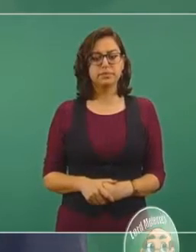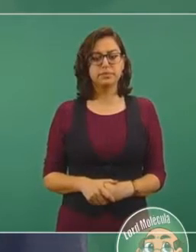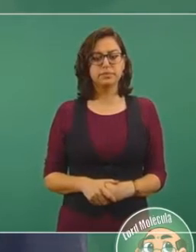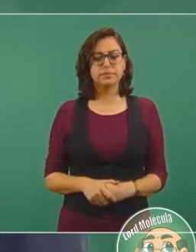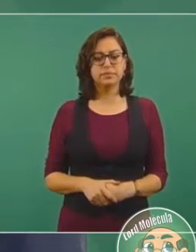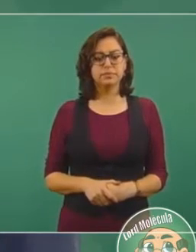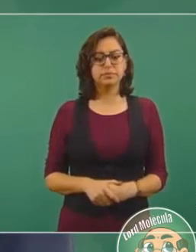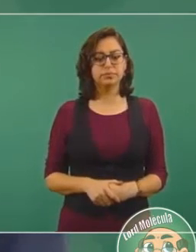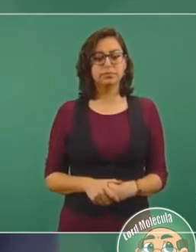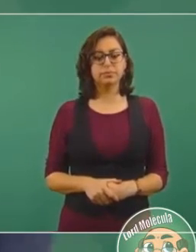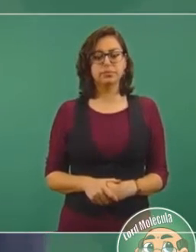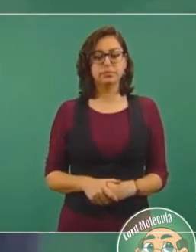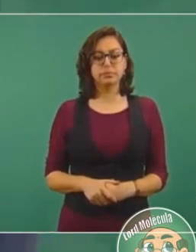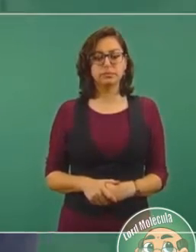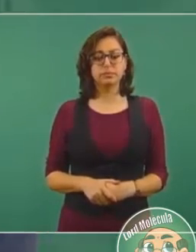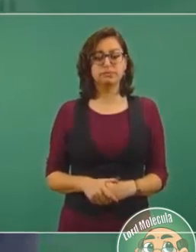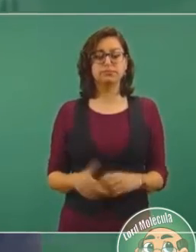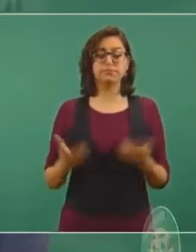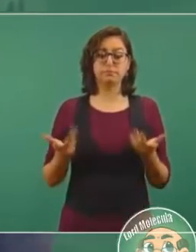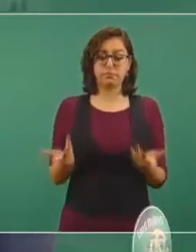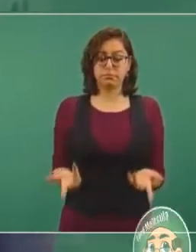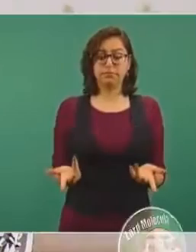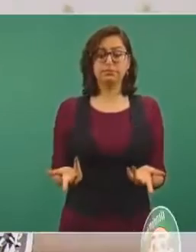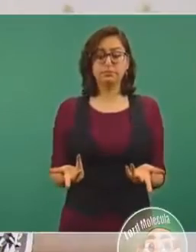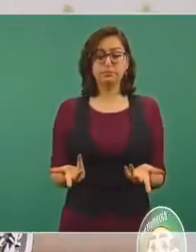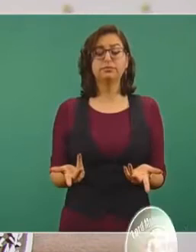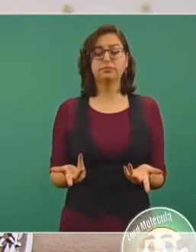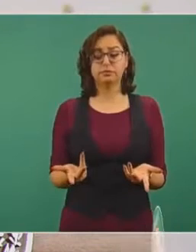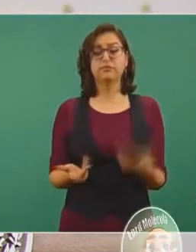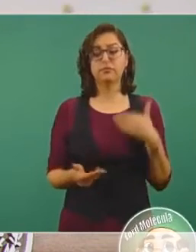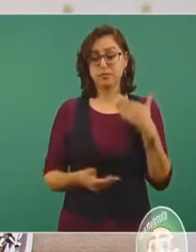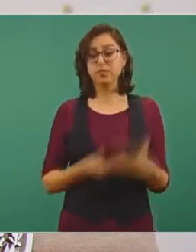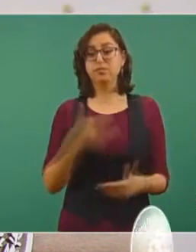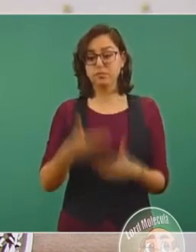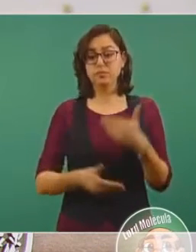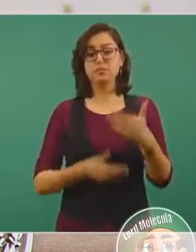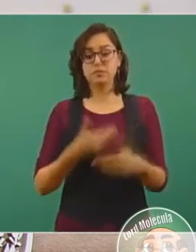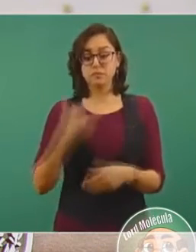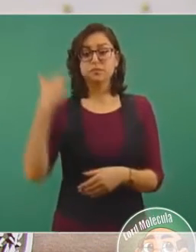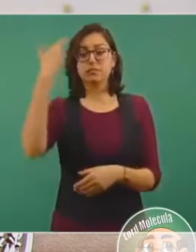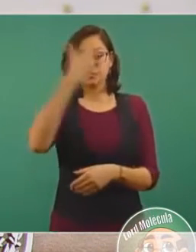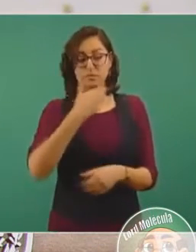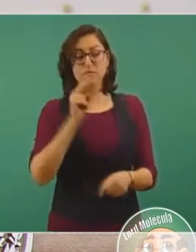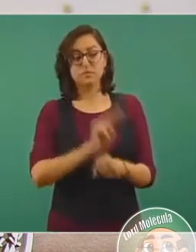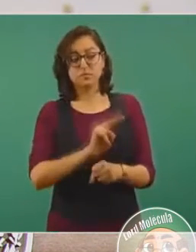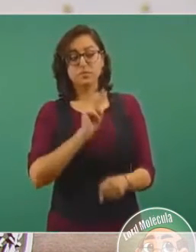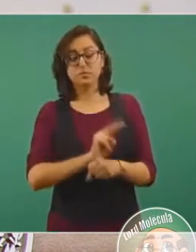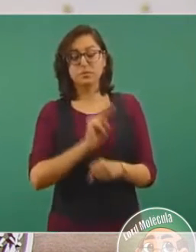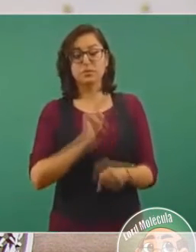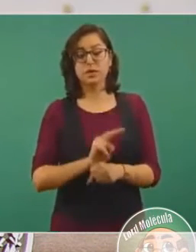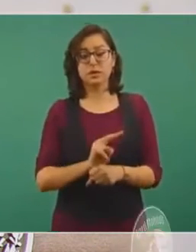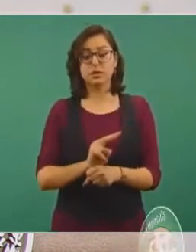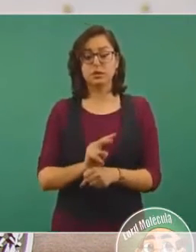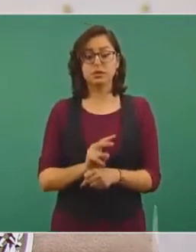Entonces, vamos a atender este asunto. Yo